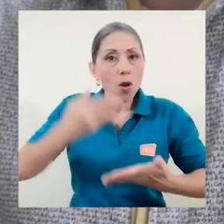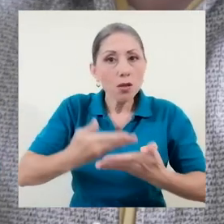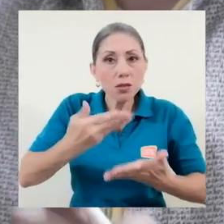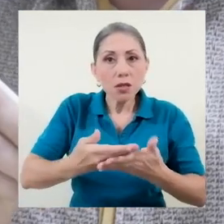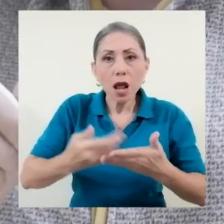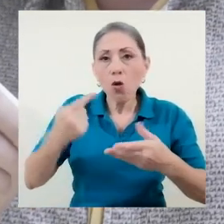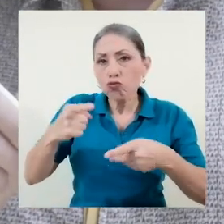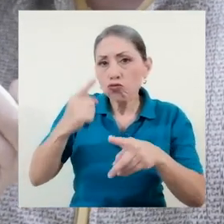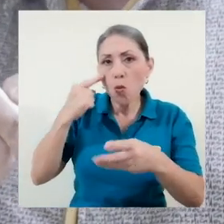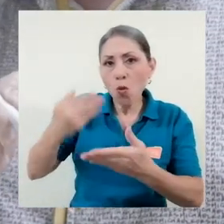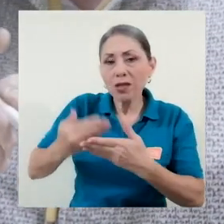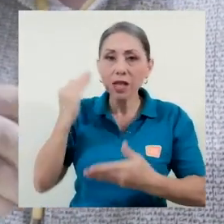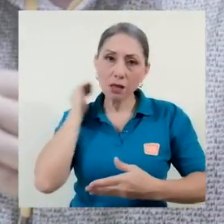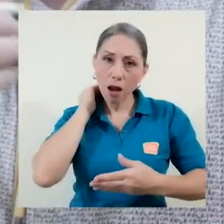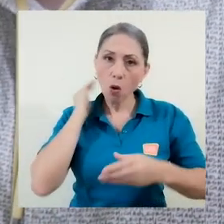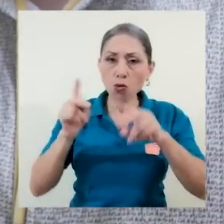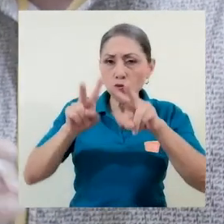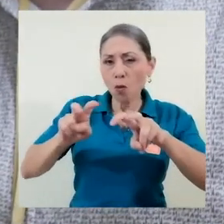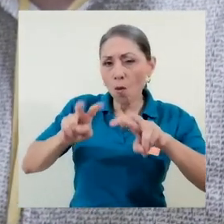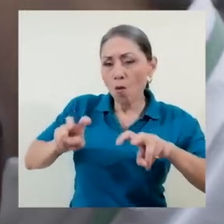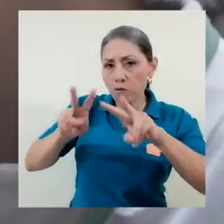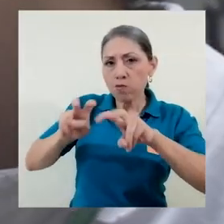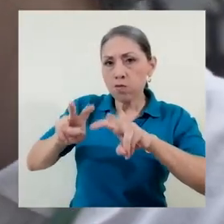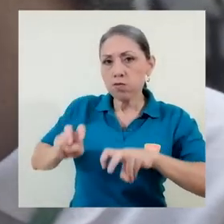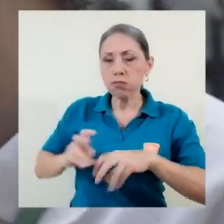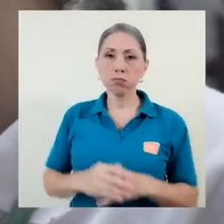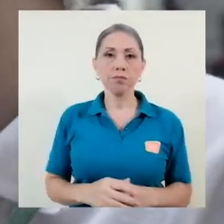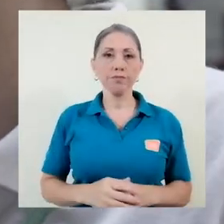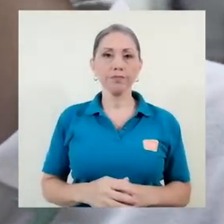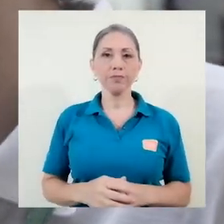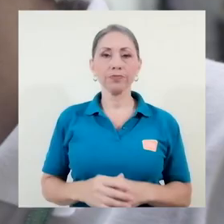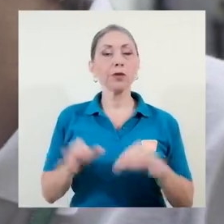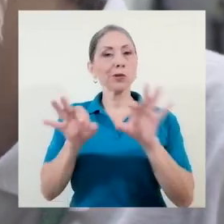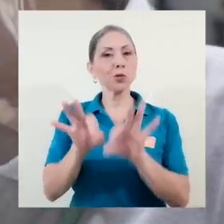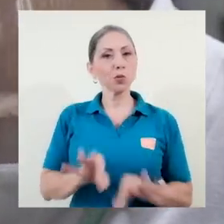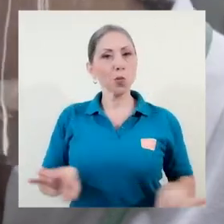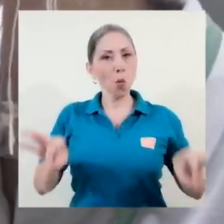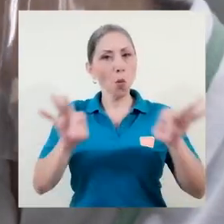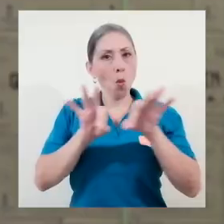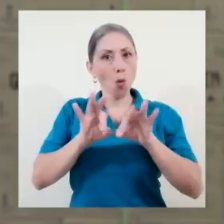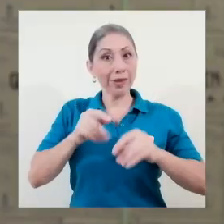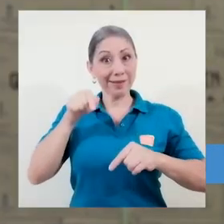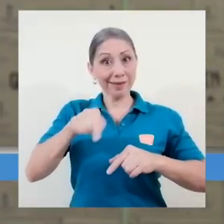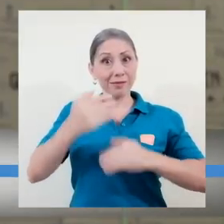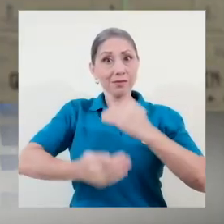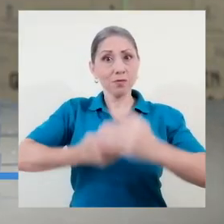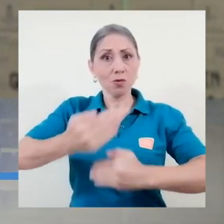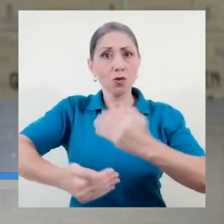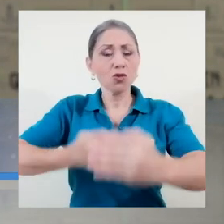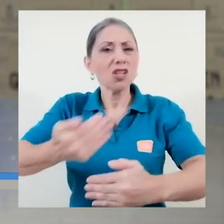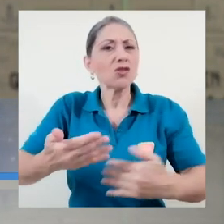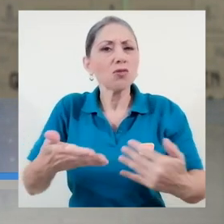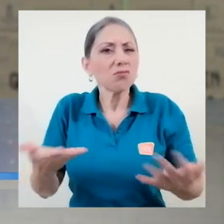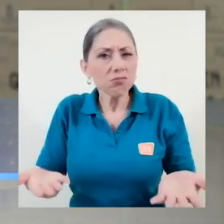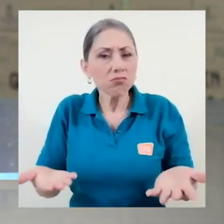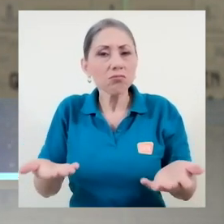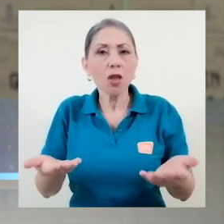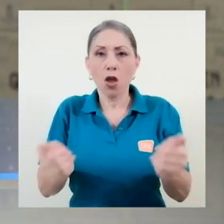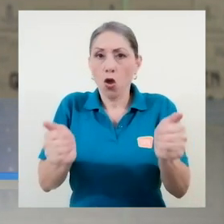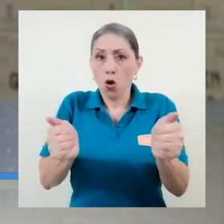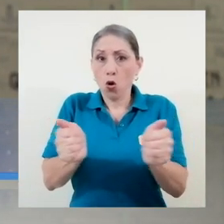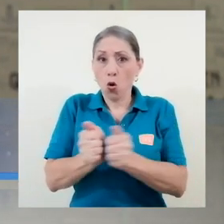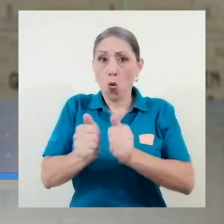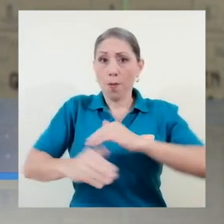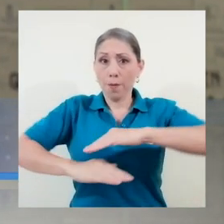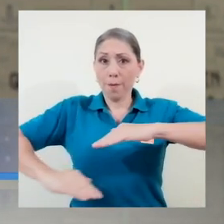análisis de las muestras de alcohol. Bueno, lo importante del proceso que estamos realizando es